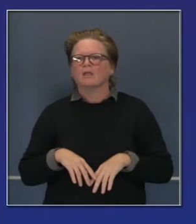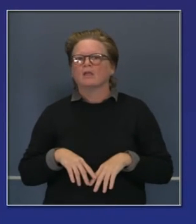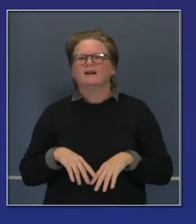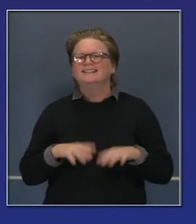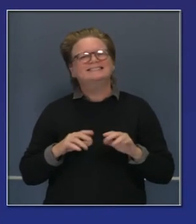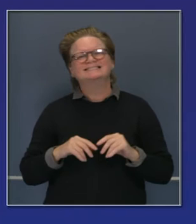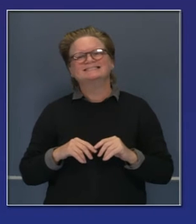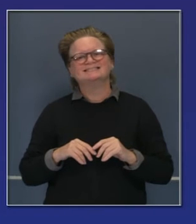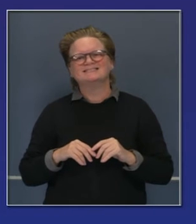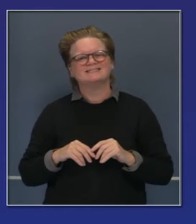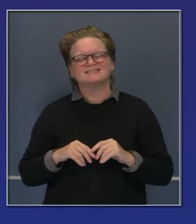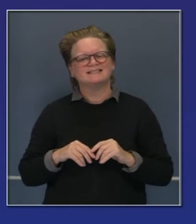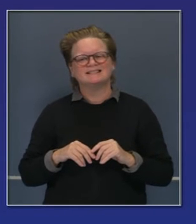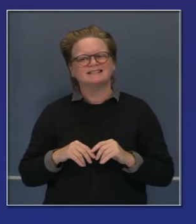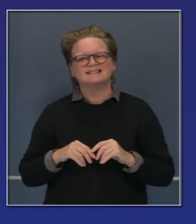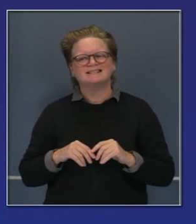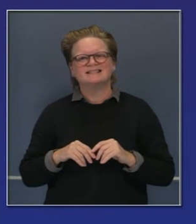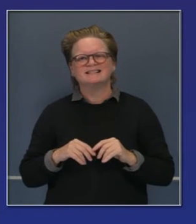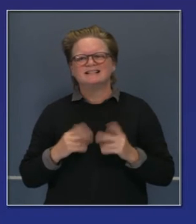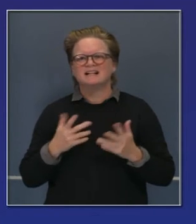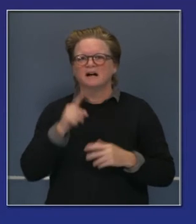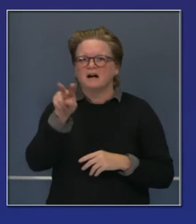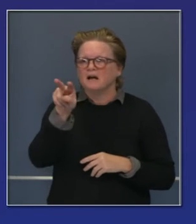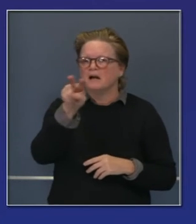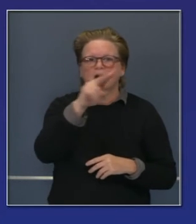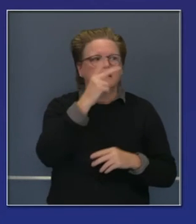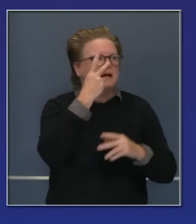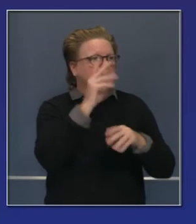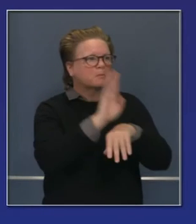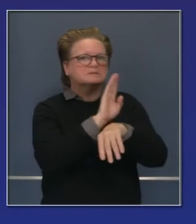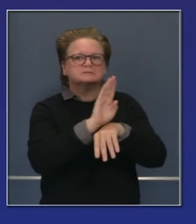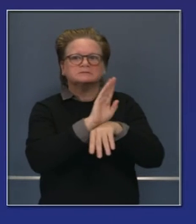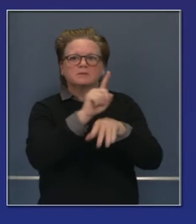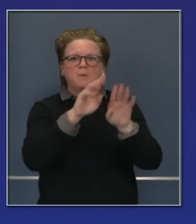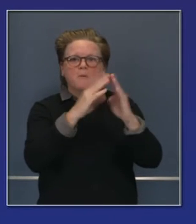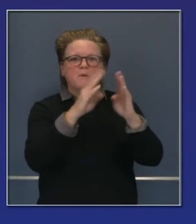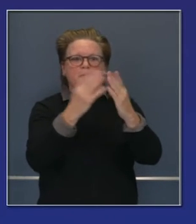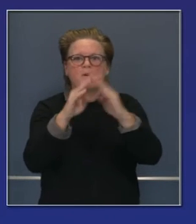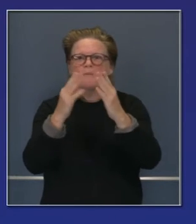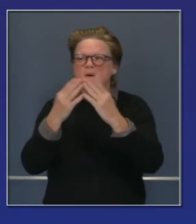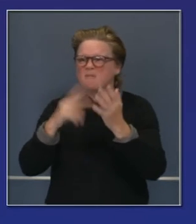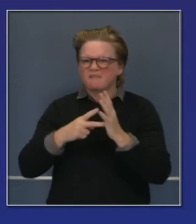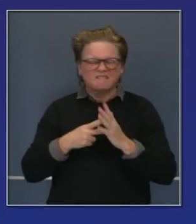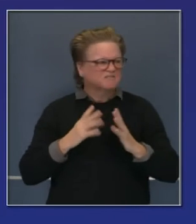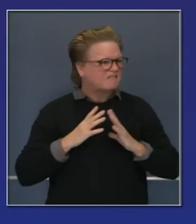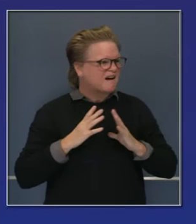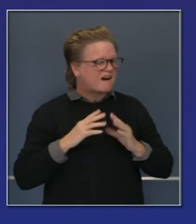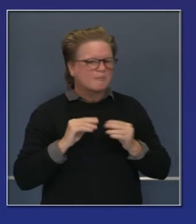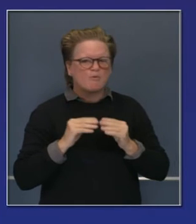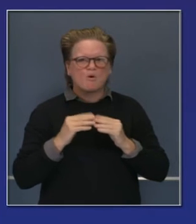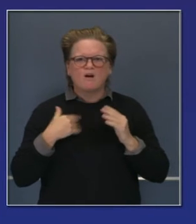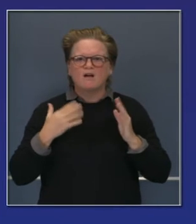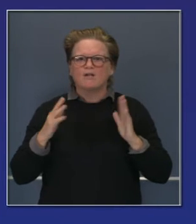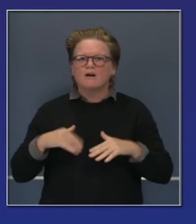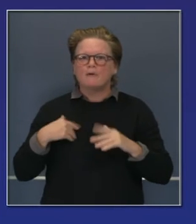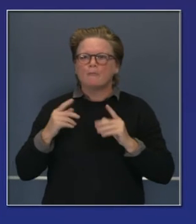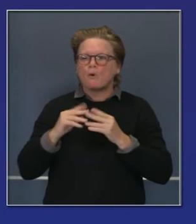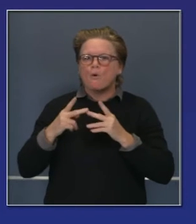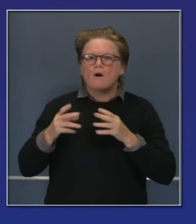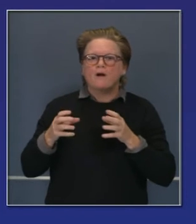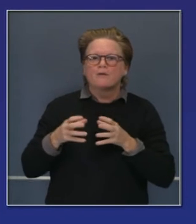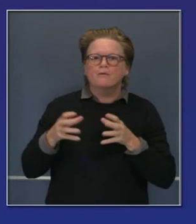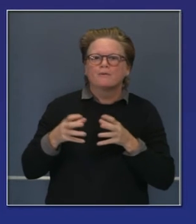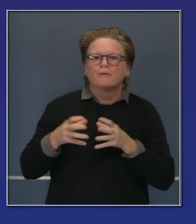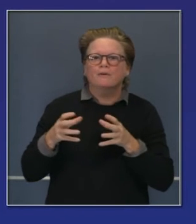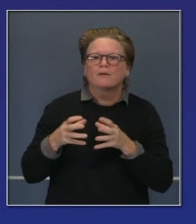fuera de sus familiares. Estamos viendo la reapertura de negocios y estamos viendo que más y más gente se está